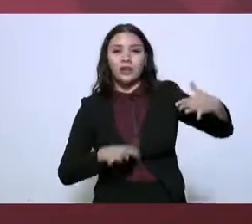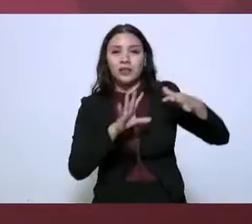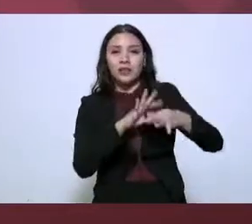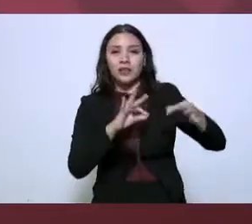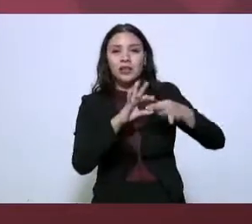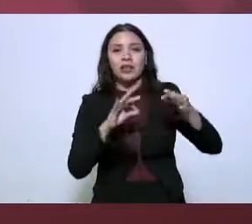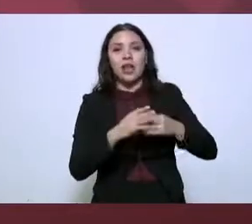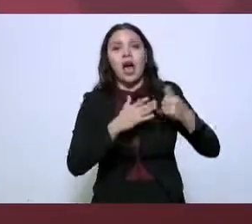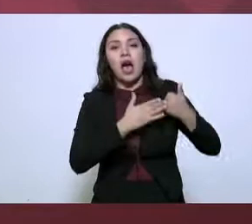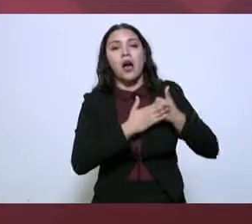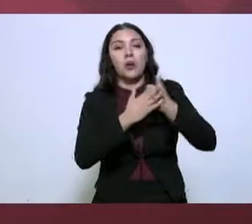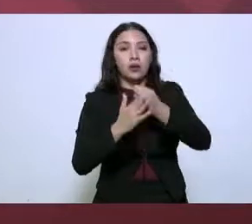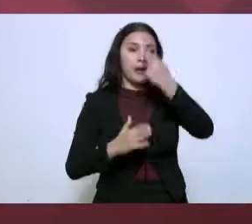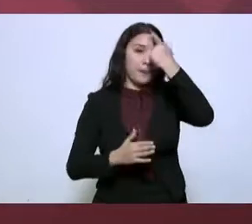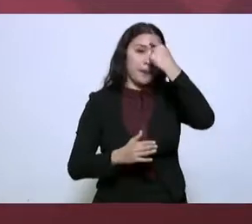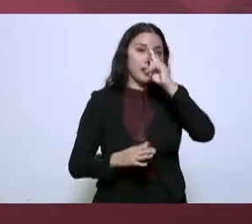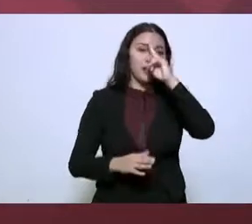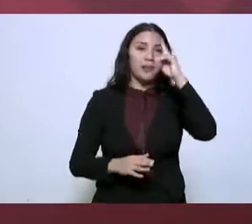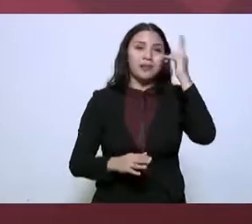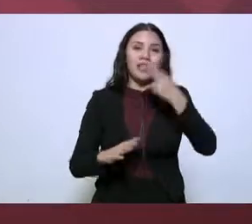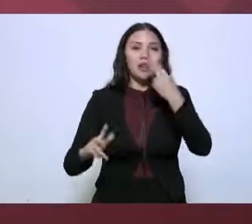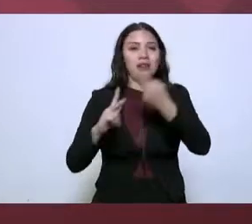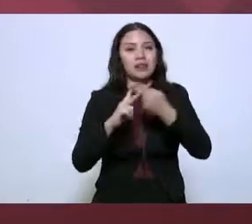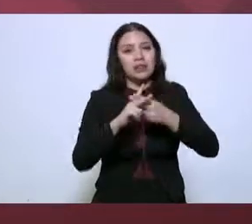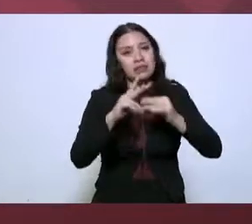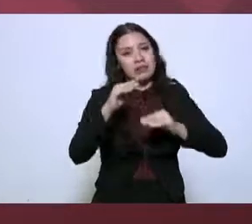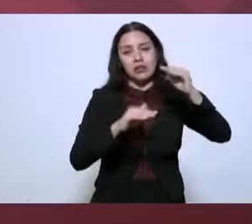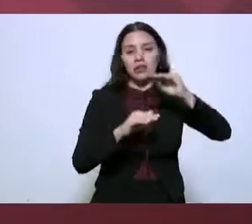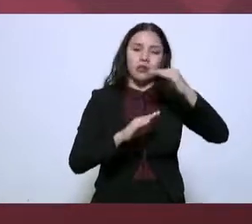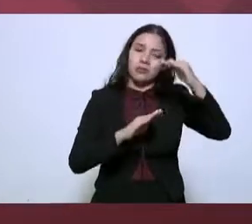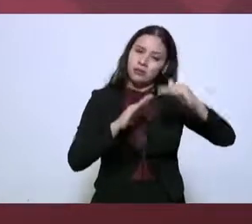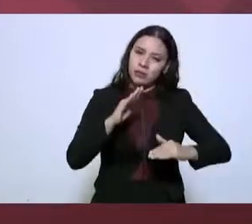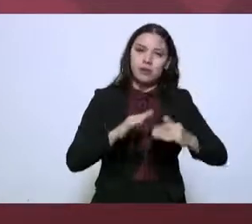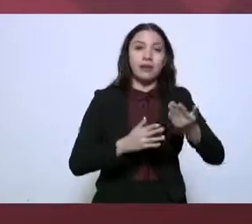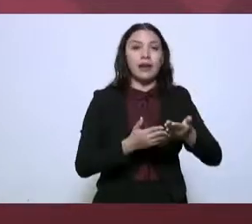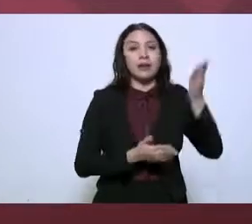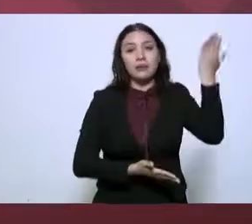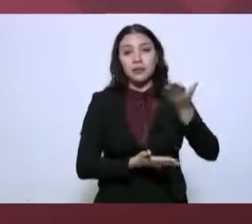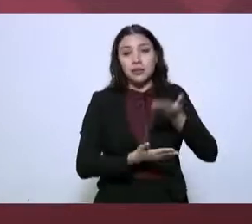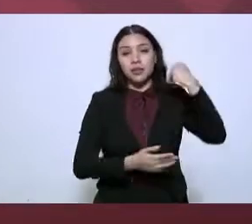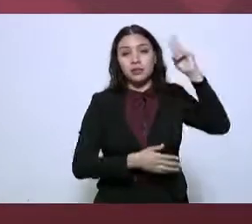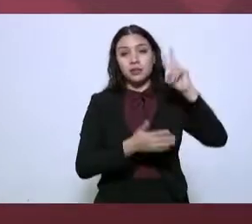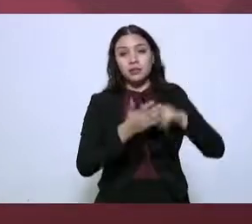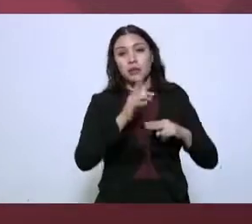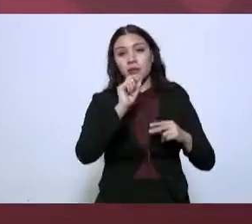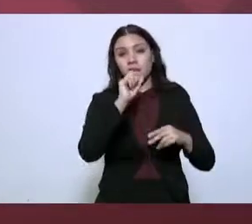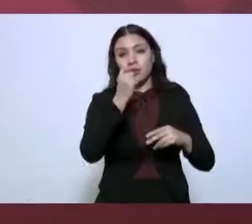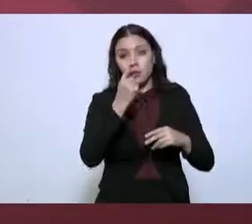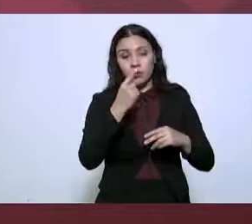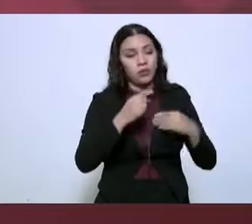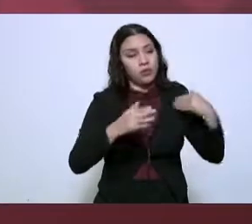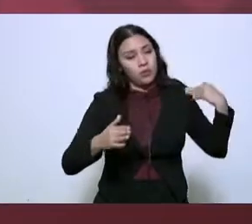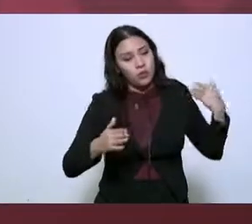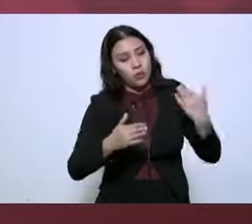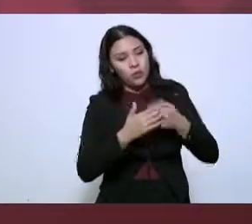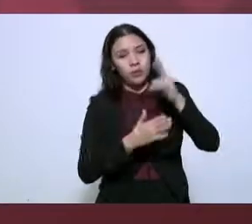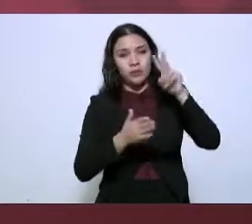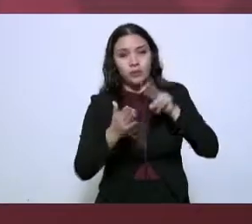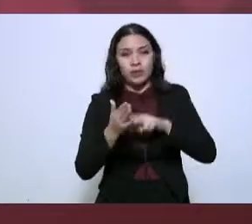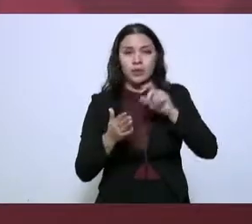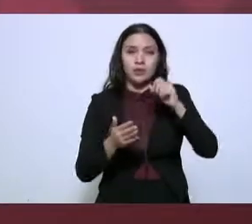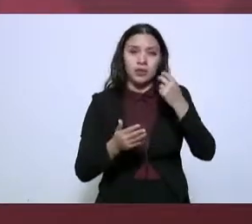han logrado la disminución desde el 21 a lo que vamos de este año de un menos 76